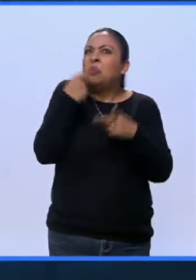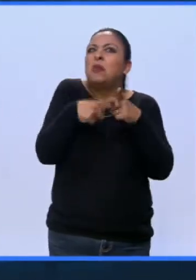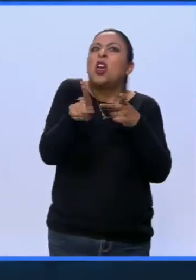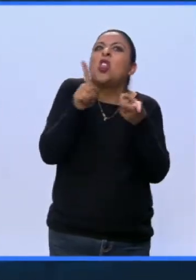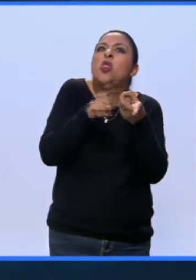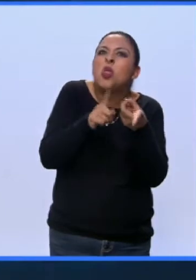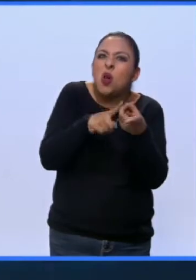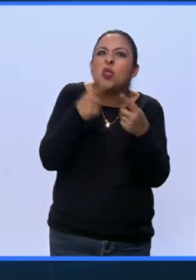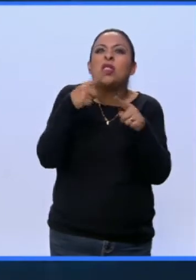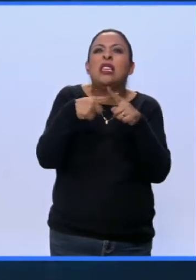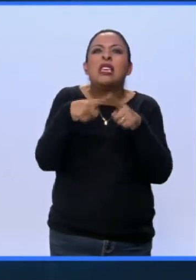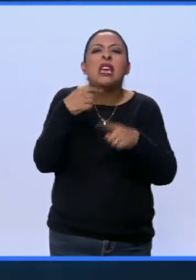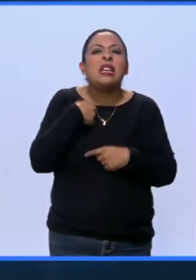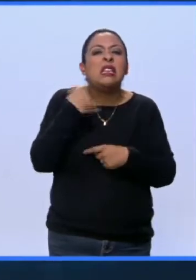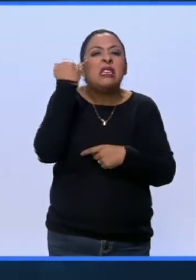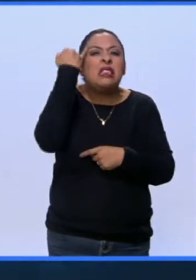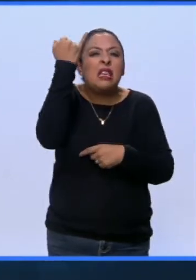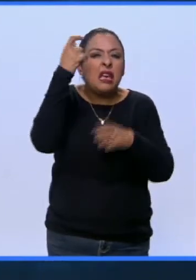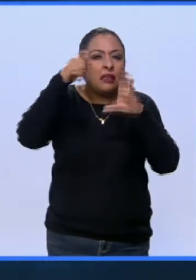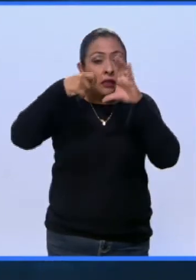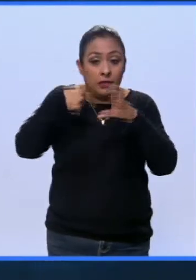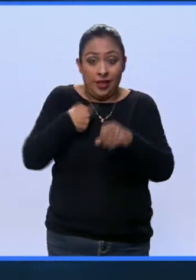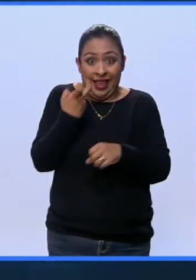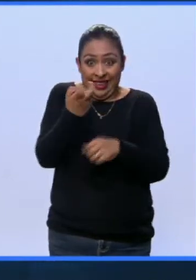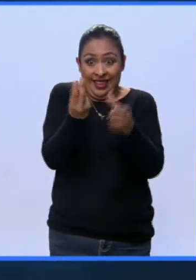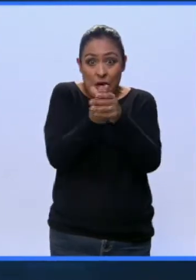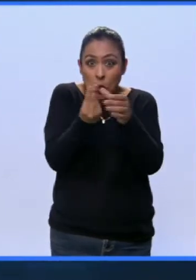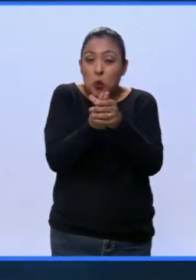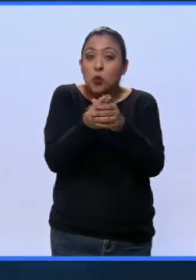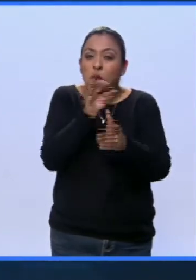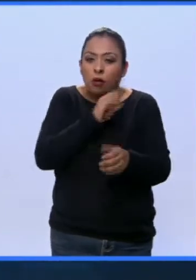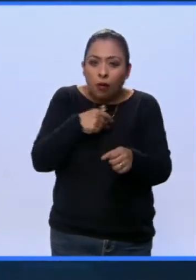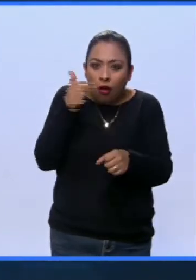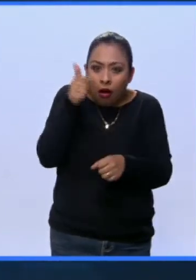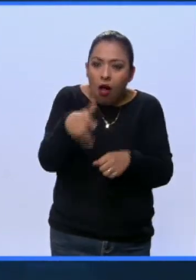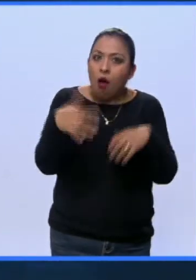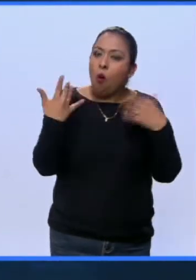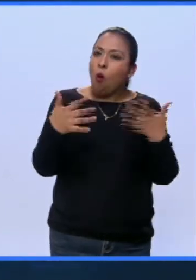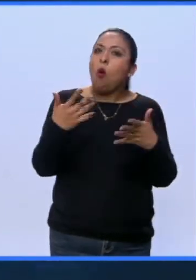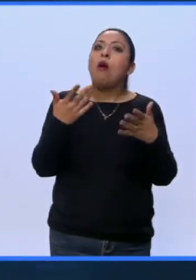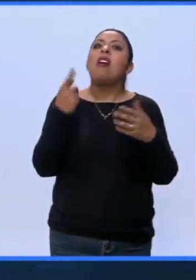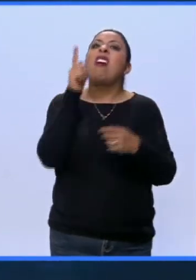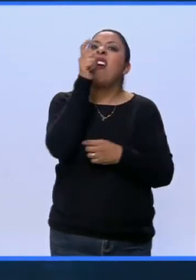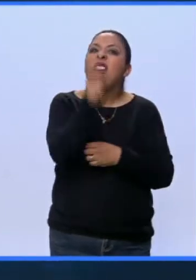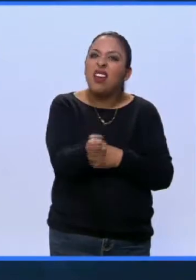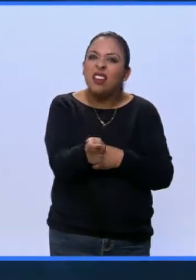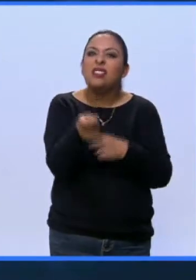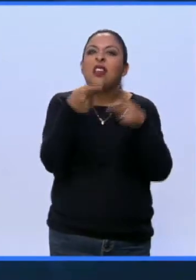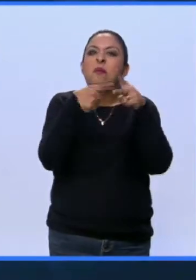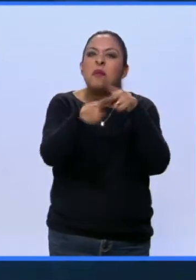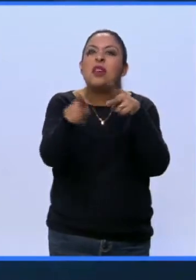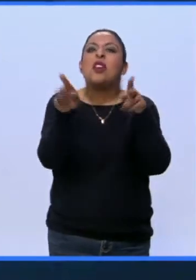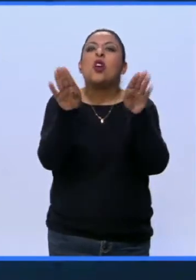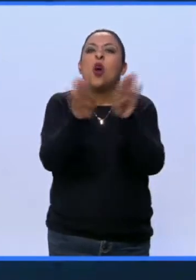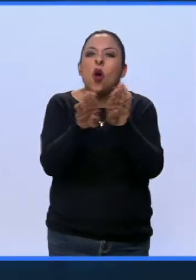este es un gran, gran espacio para poder descubrir qué es, de dónde vino, cómo se está manejando, cómo se manejó y cómo